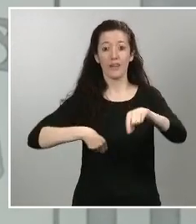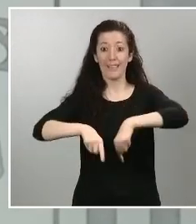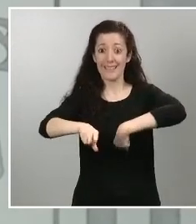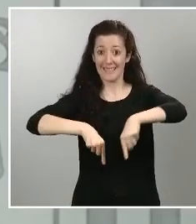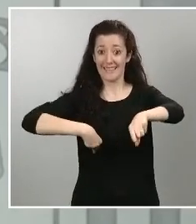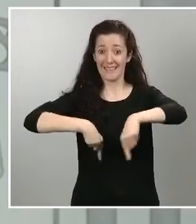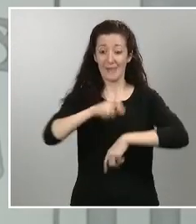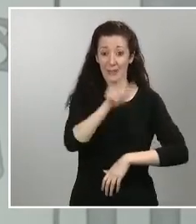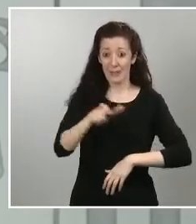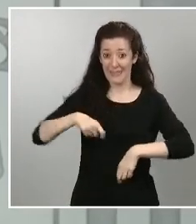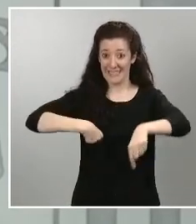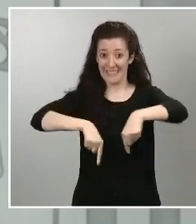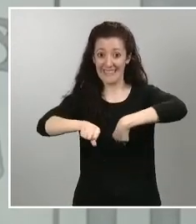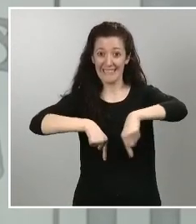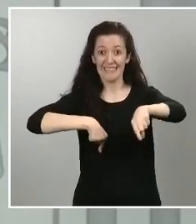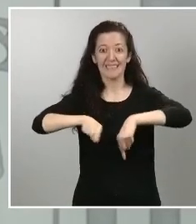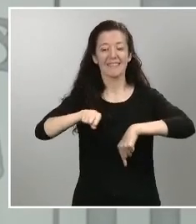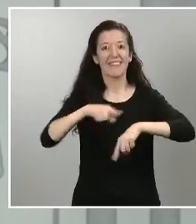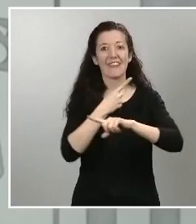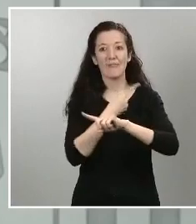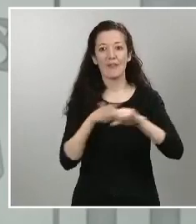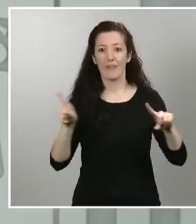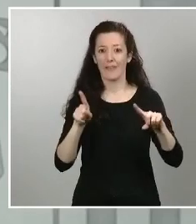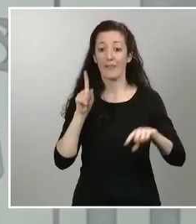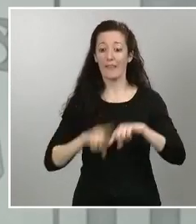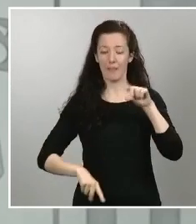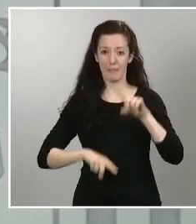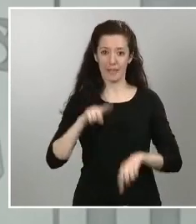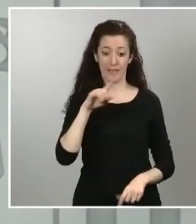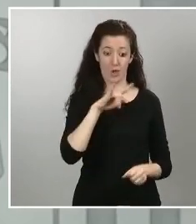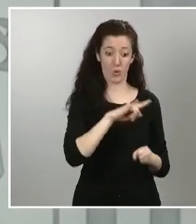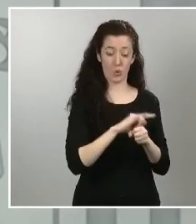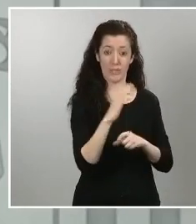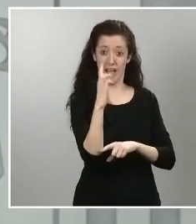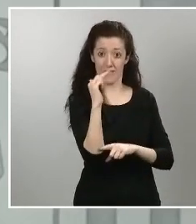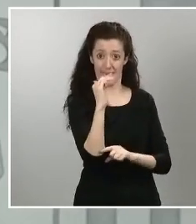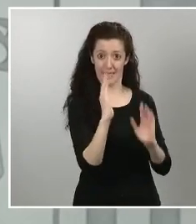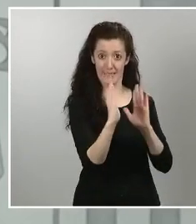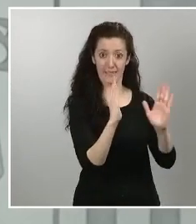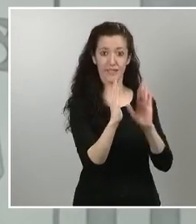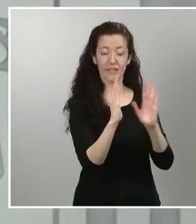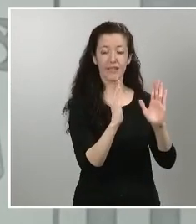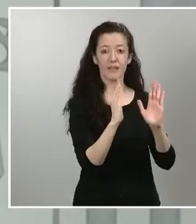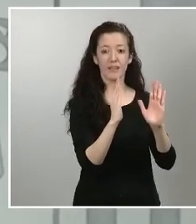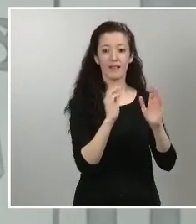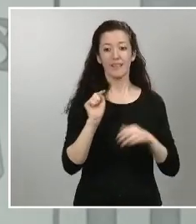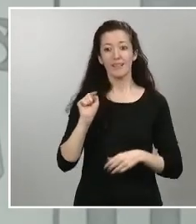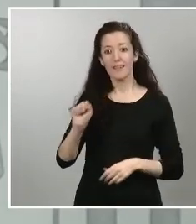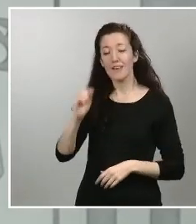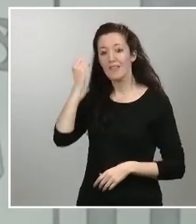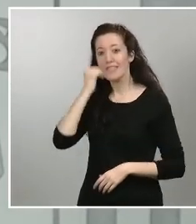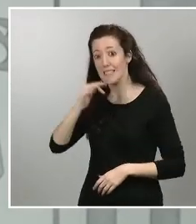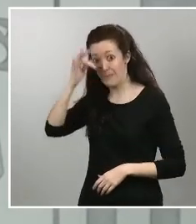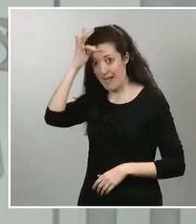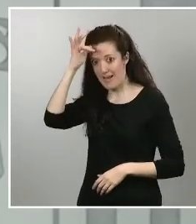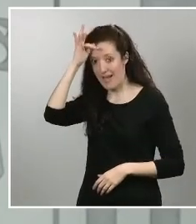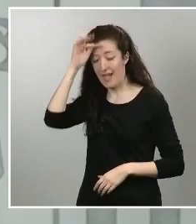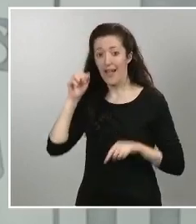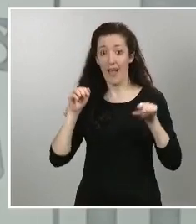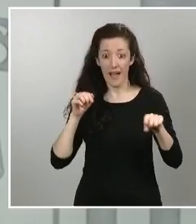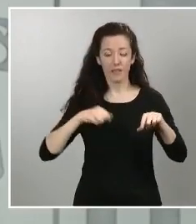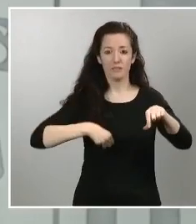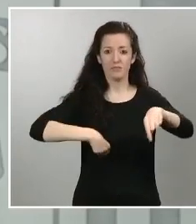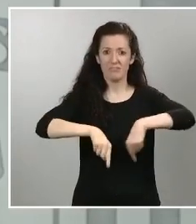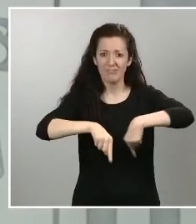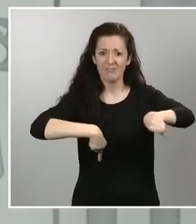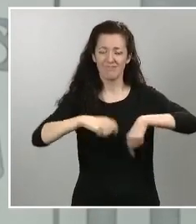decirlo de alguna forma los días entre semanas en relación con la movilidad que se produce los fines de semana y creyeron que había que seguir